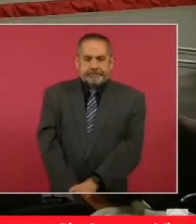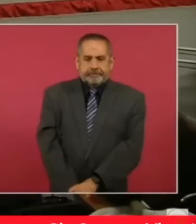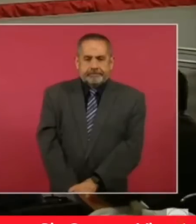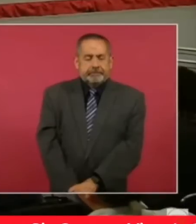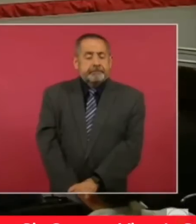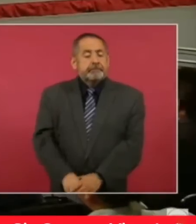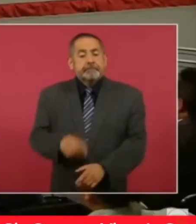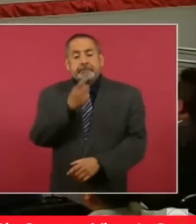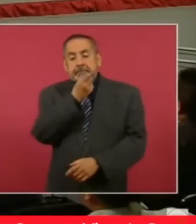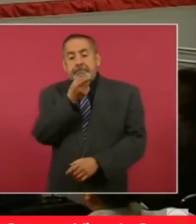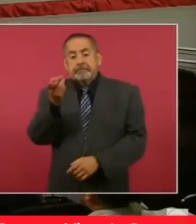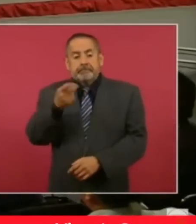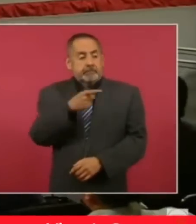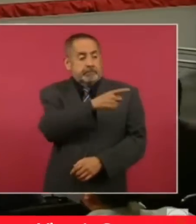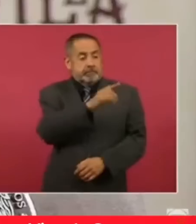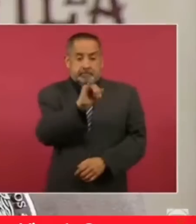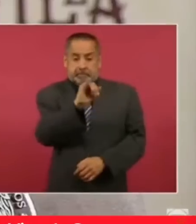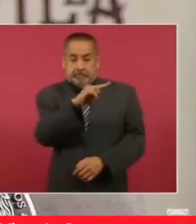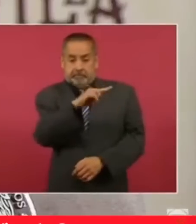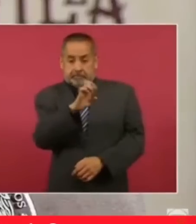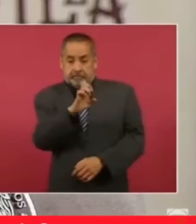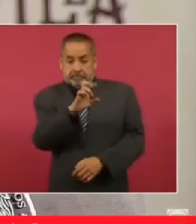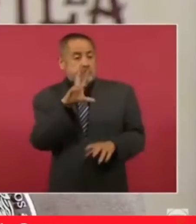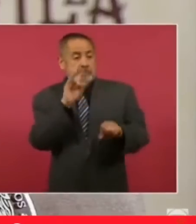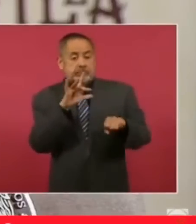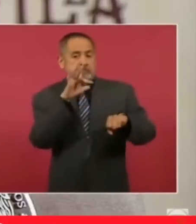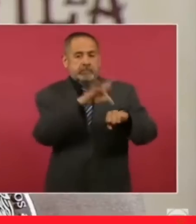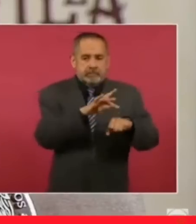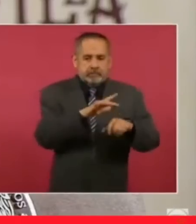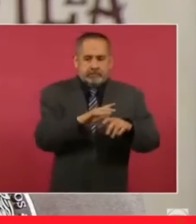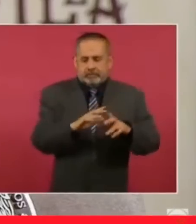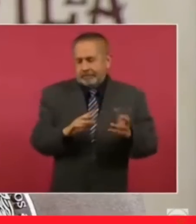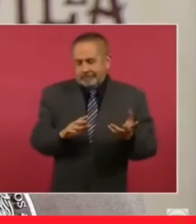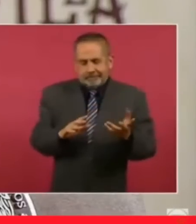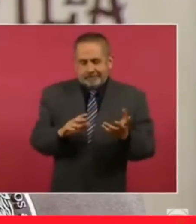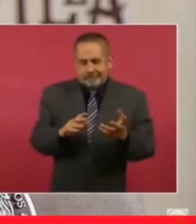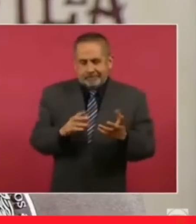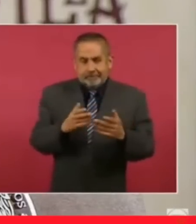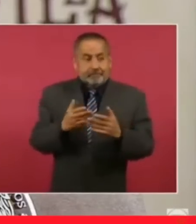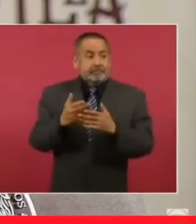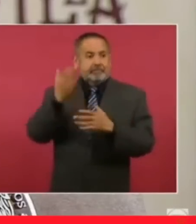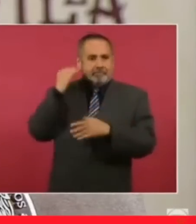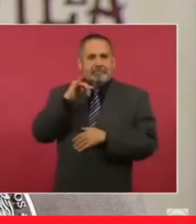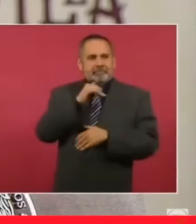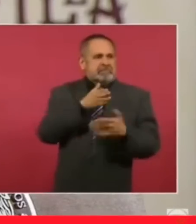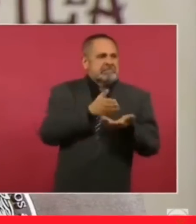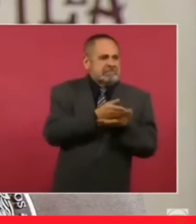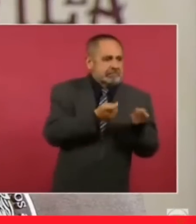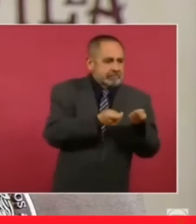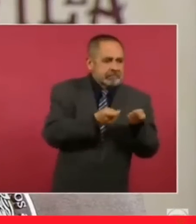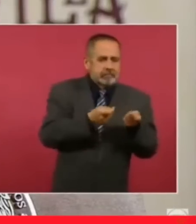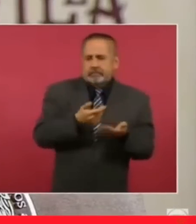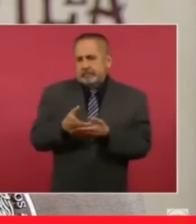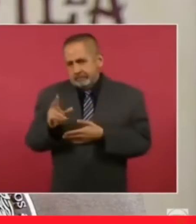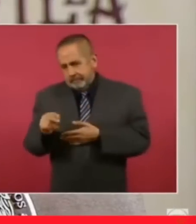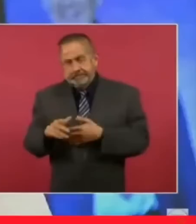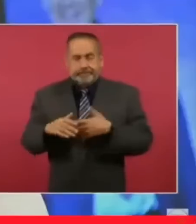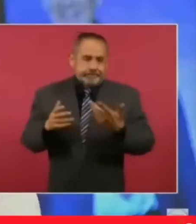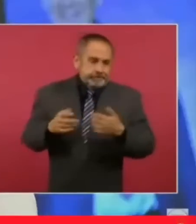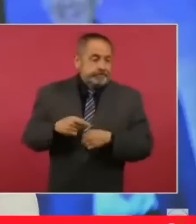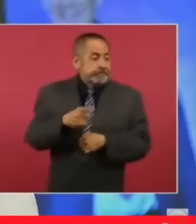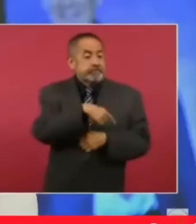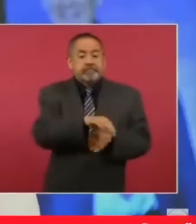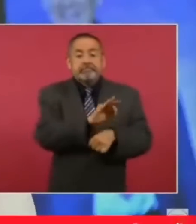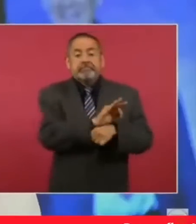Decían que el INE no se toca. Bueno, sí se tocaba, pero ahora ya no se toca. Porque quienes defienden al INE